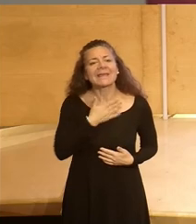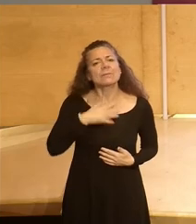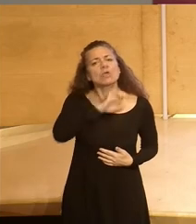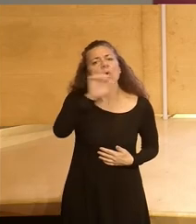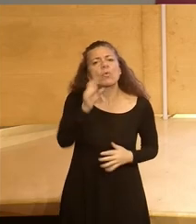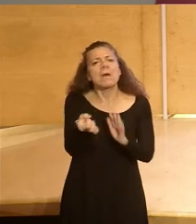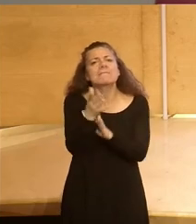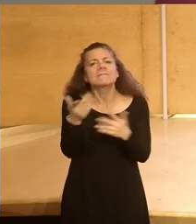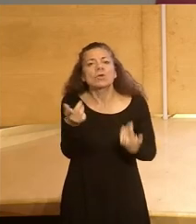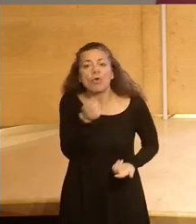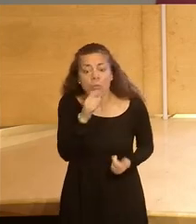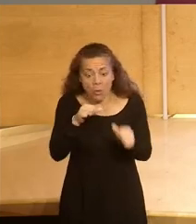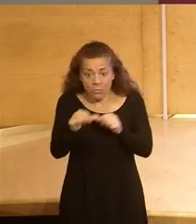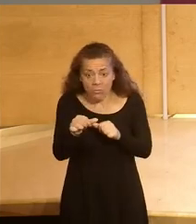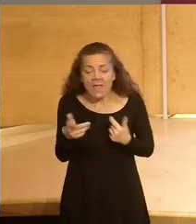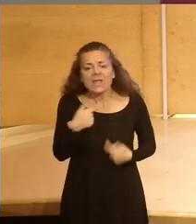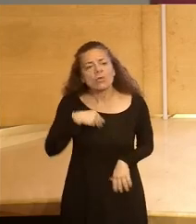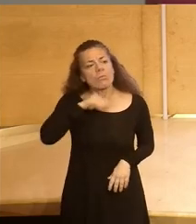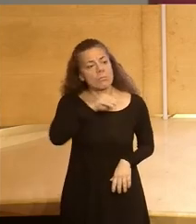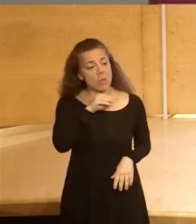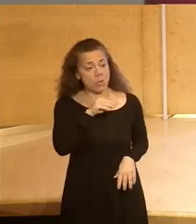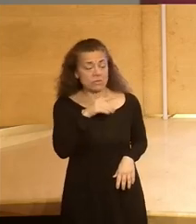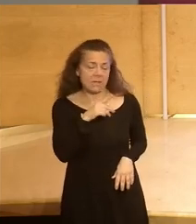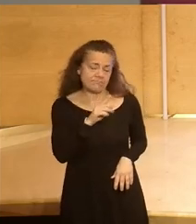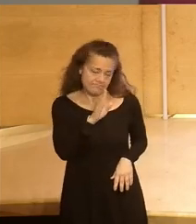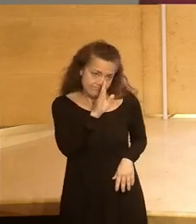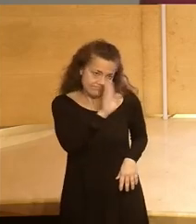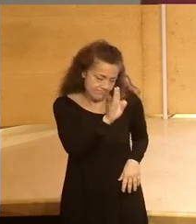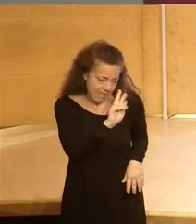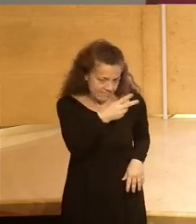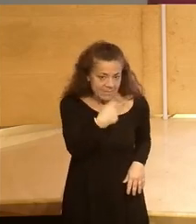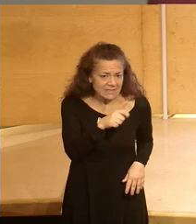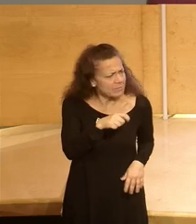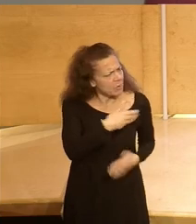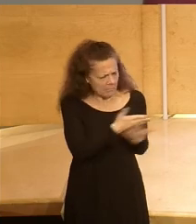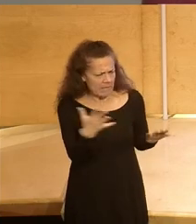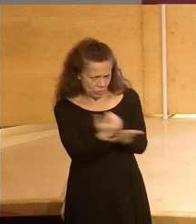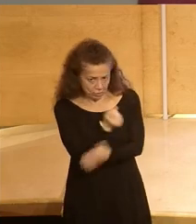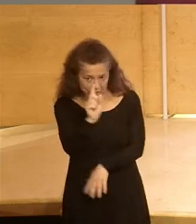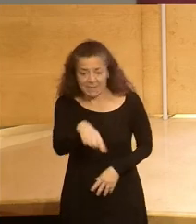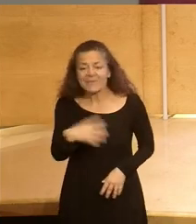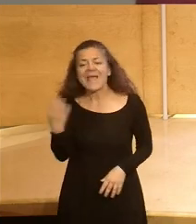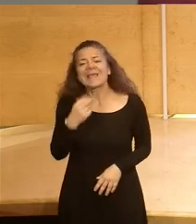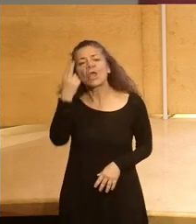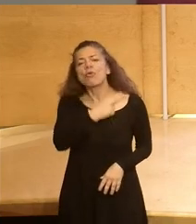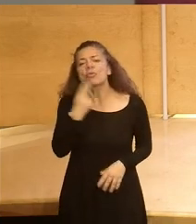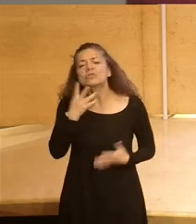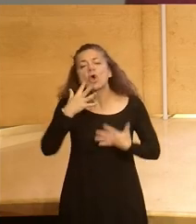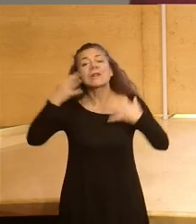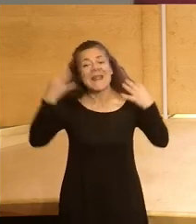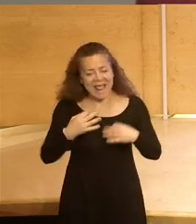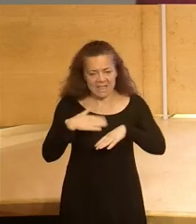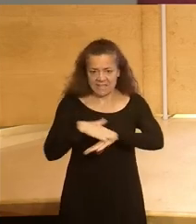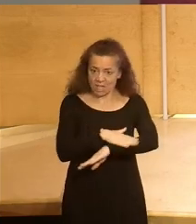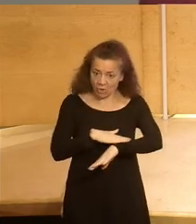en los próximos años y mi pregunta era bueno, un poco para la vicepresidenta pero para el resto de ponentes también ¿cuál es el compromiso real del